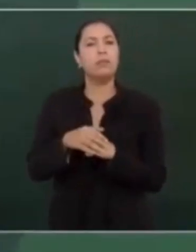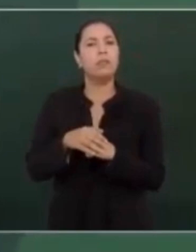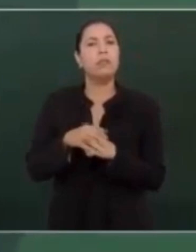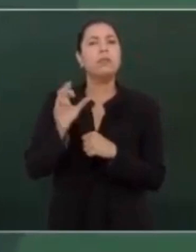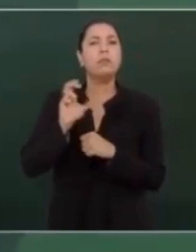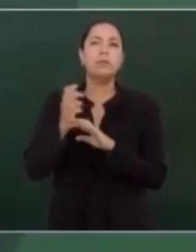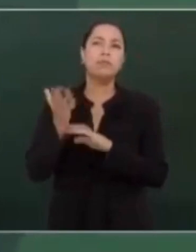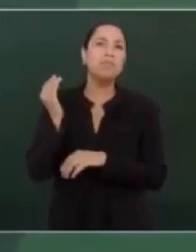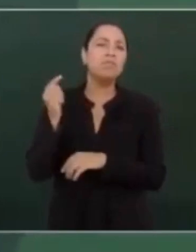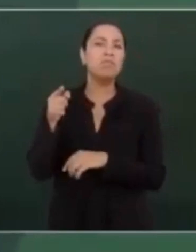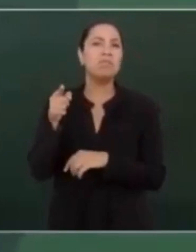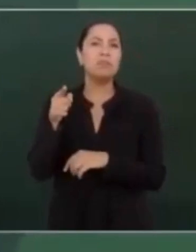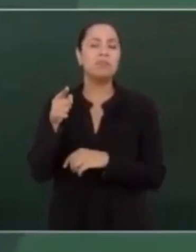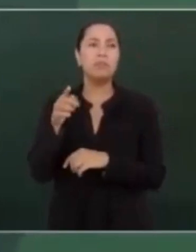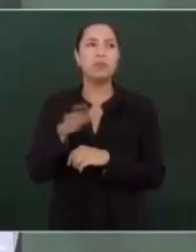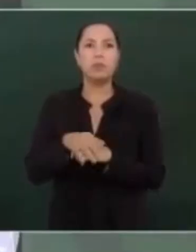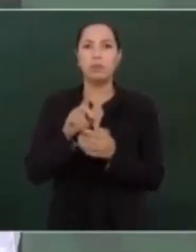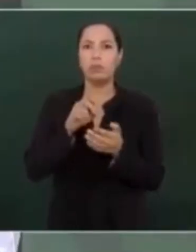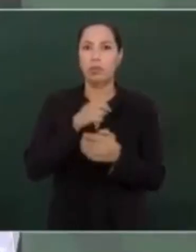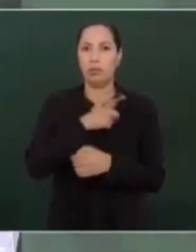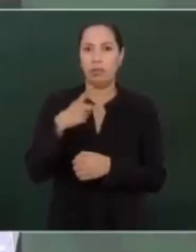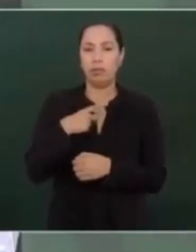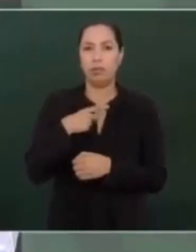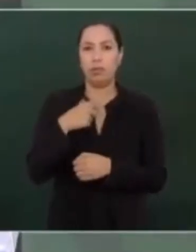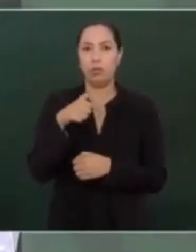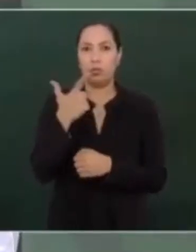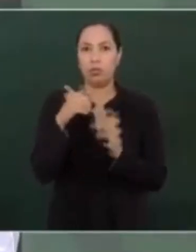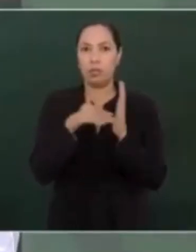12 mil millones,